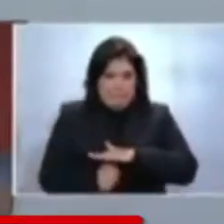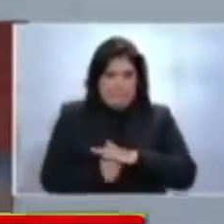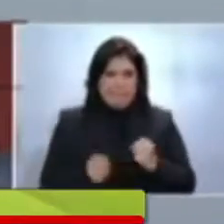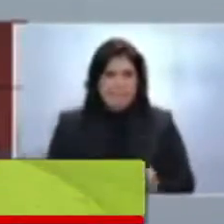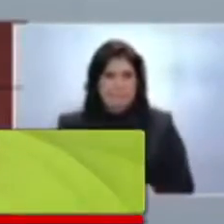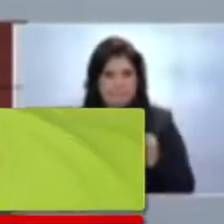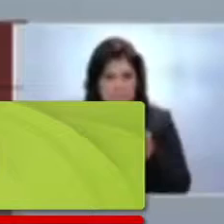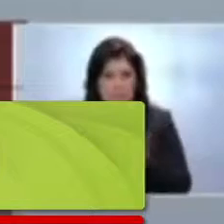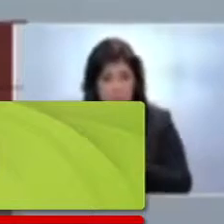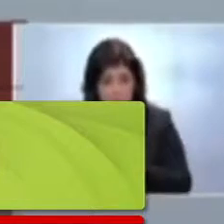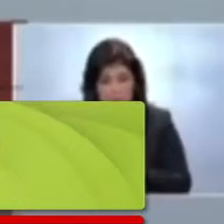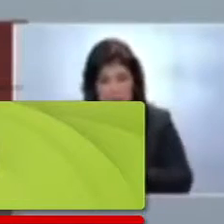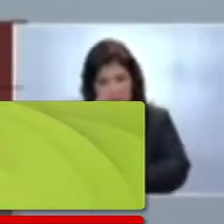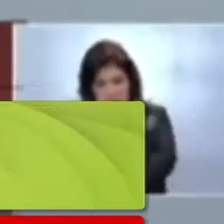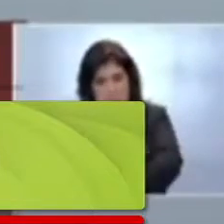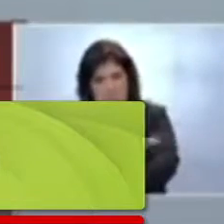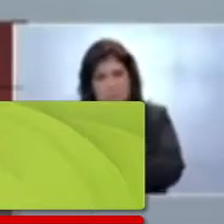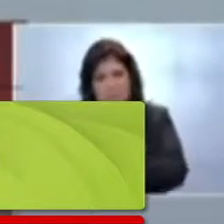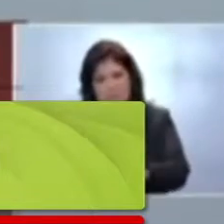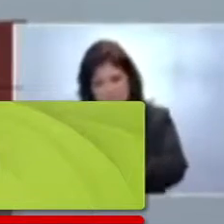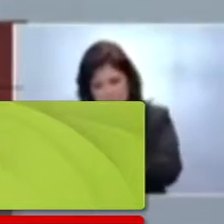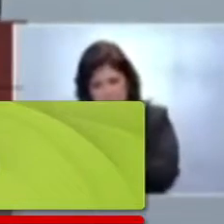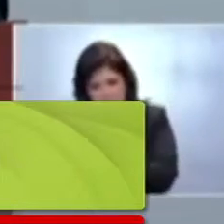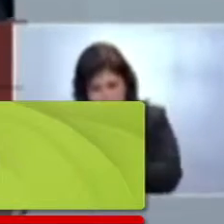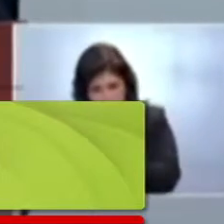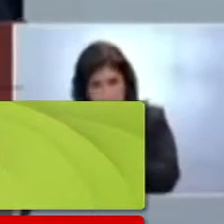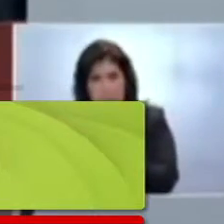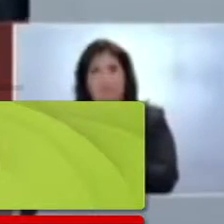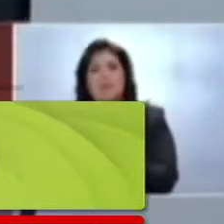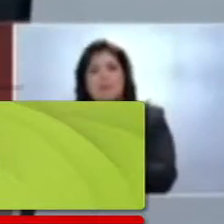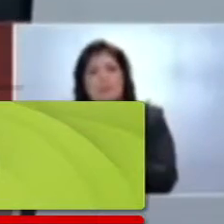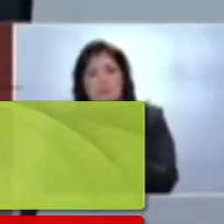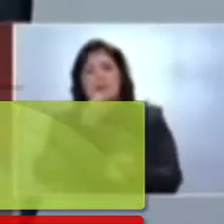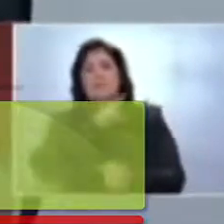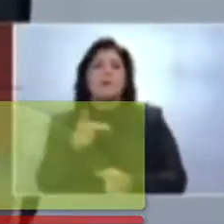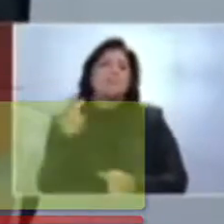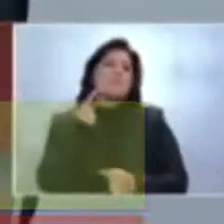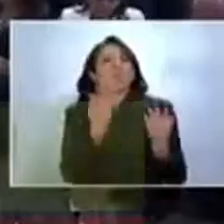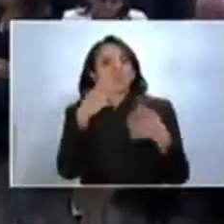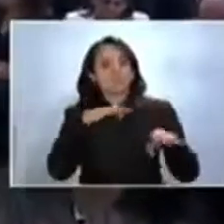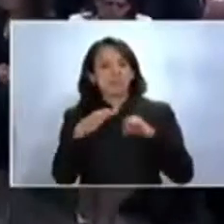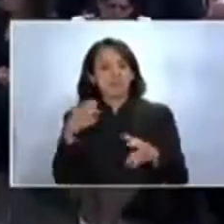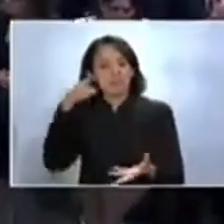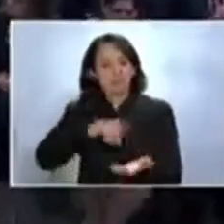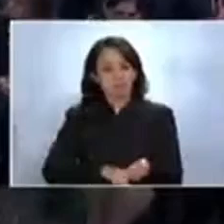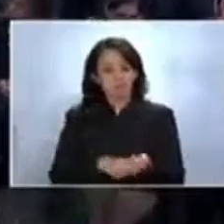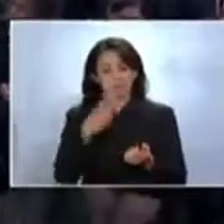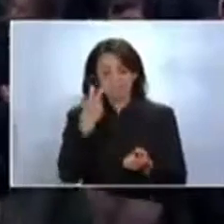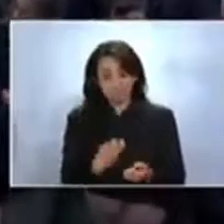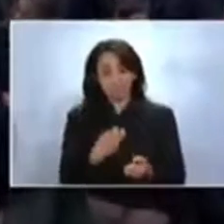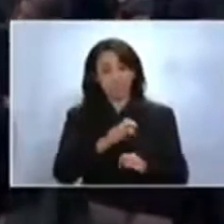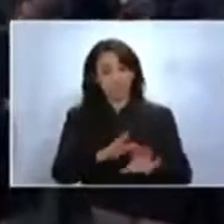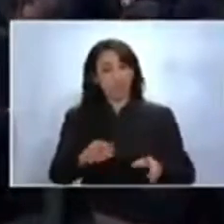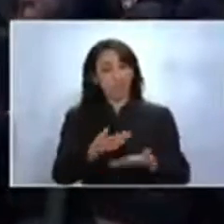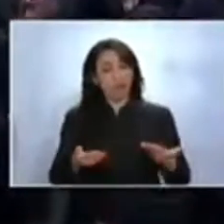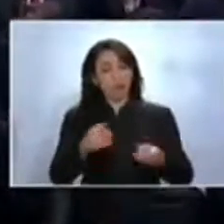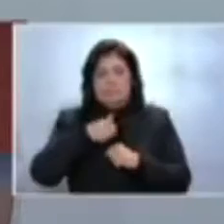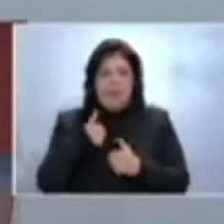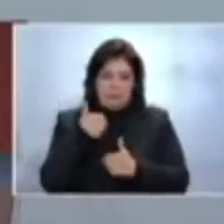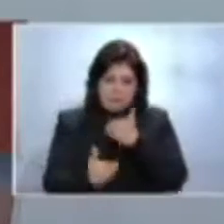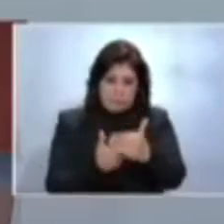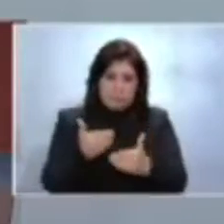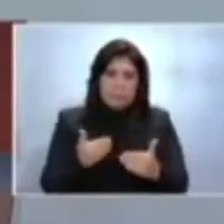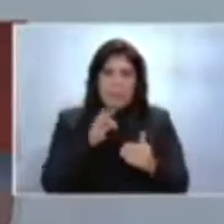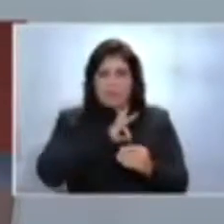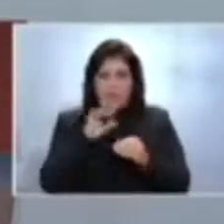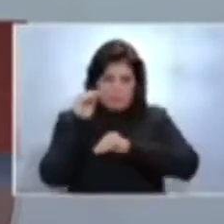reformas, con las acciones y políticas públicas del gobierno, vamos a construir un nuevo México,